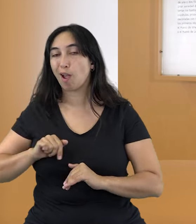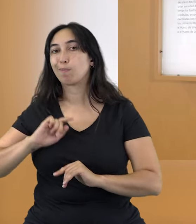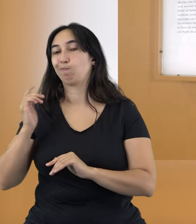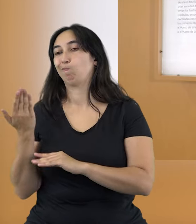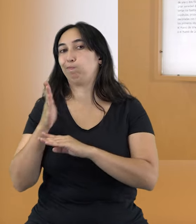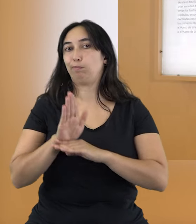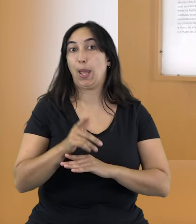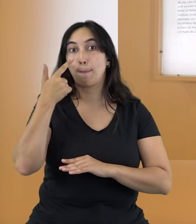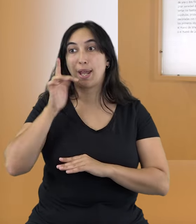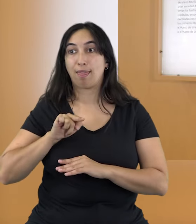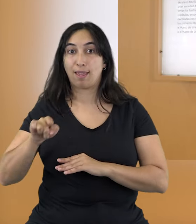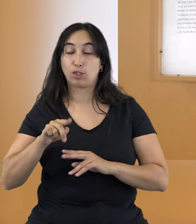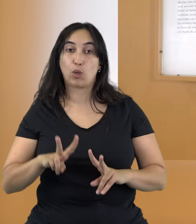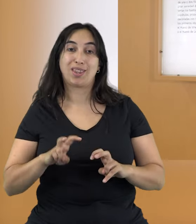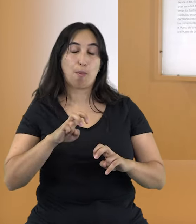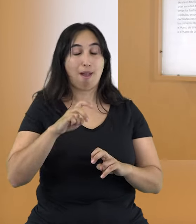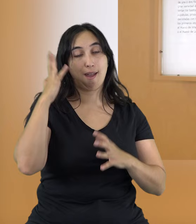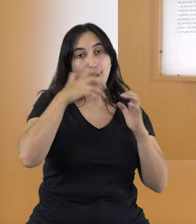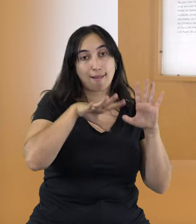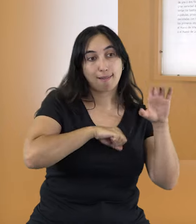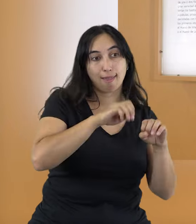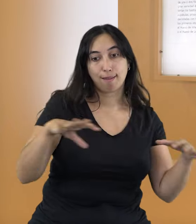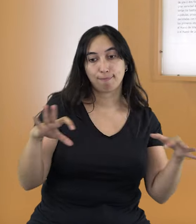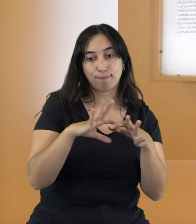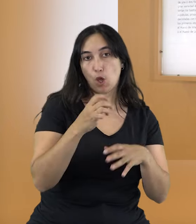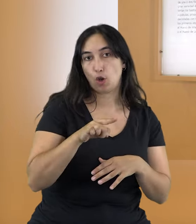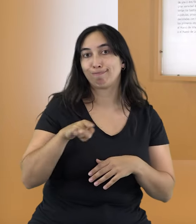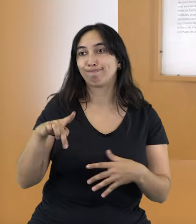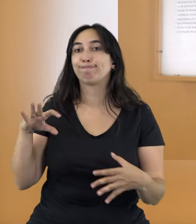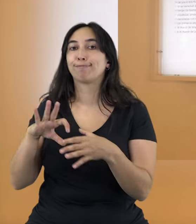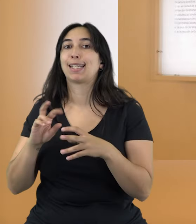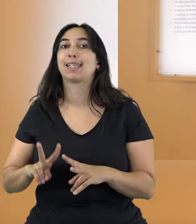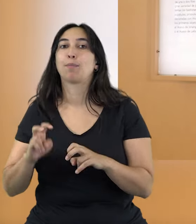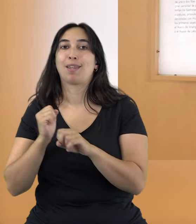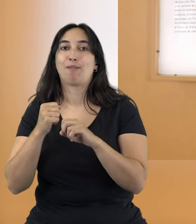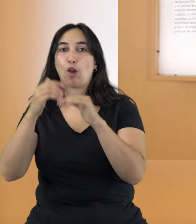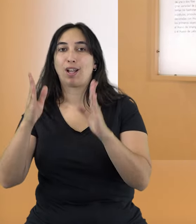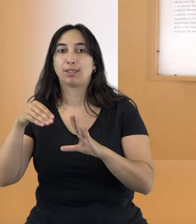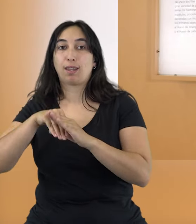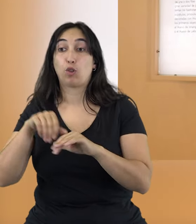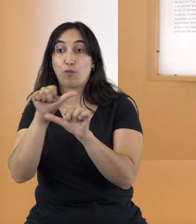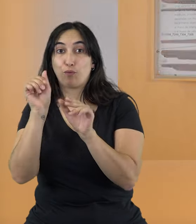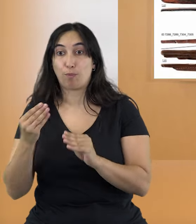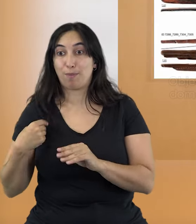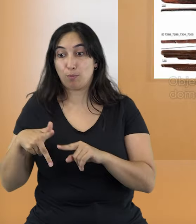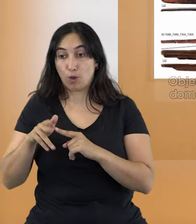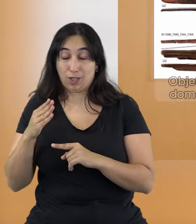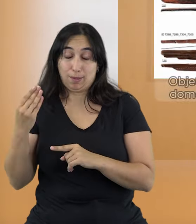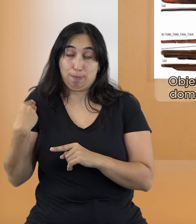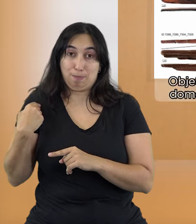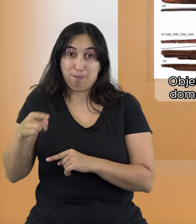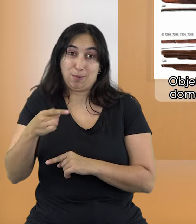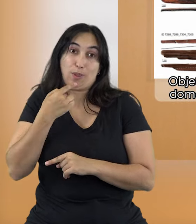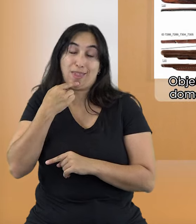previamente y que parecen no estar relacionados con actividades de caza, sino más bien con tareas domésticas. La forma que tienen estos objetos, según la